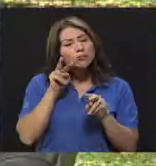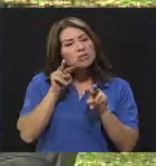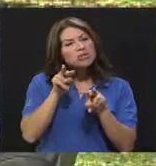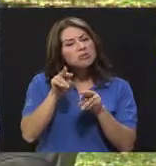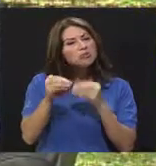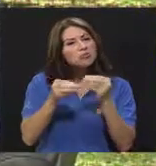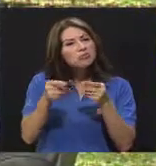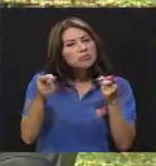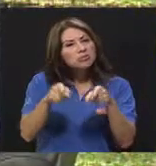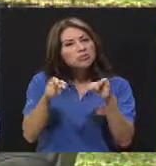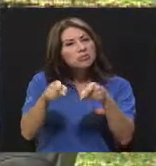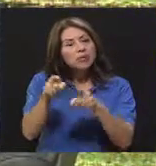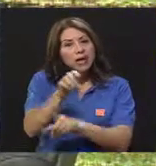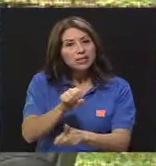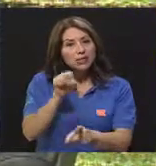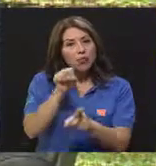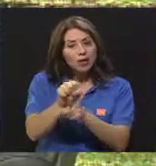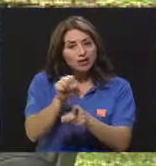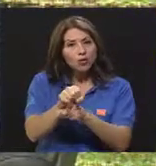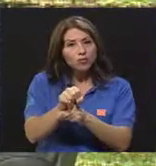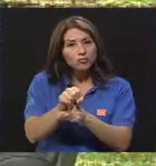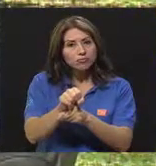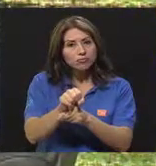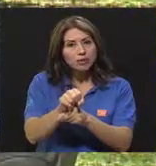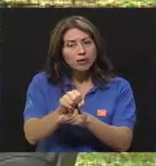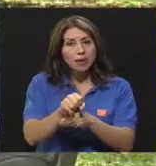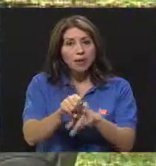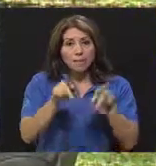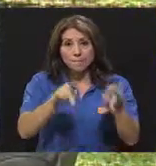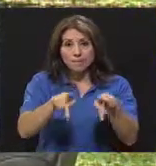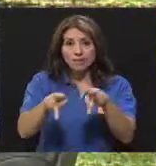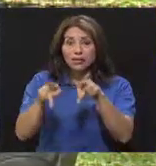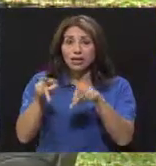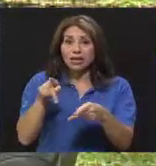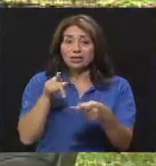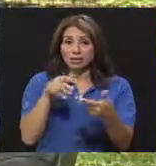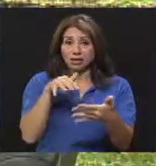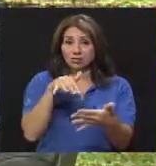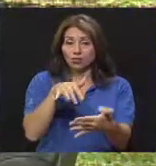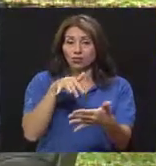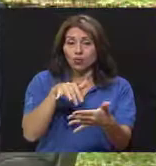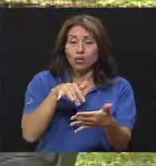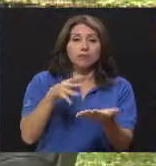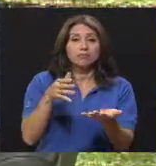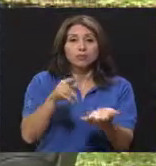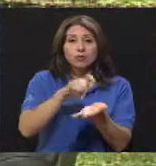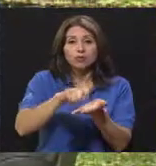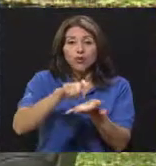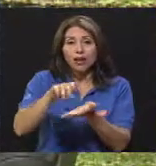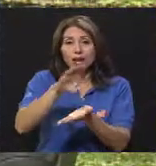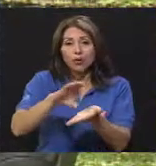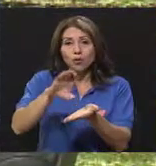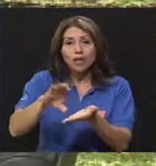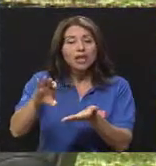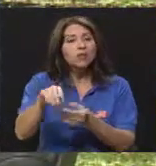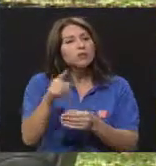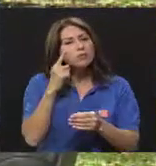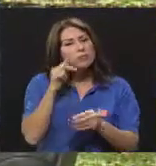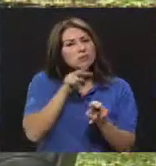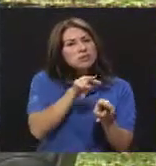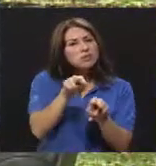de la situación en población escolarizada, en el tema de conocimientos y prácticas